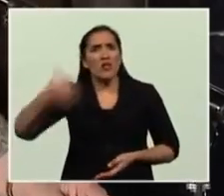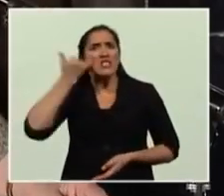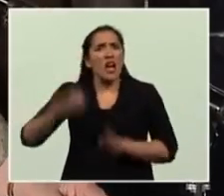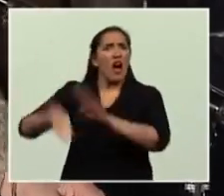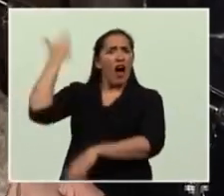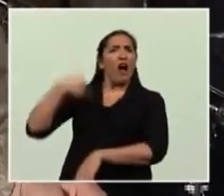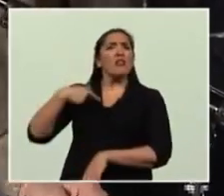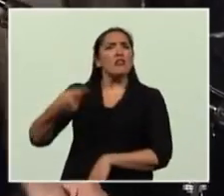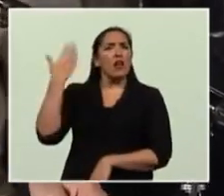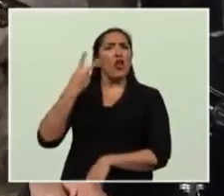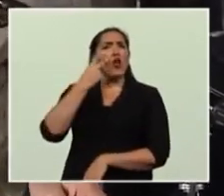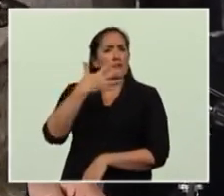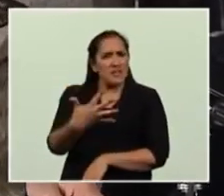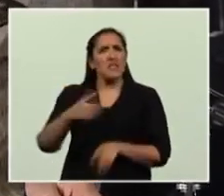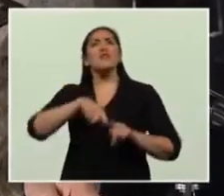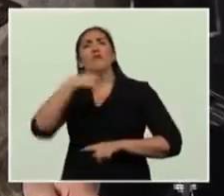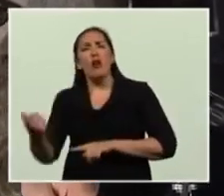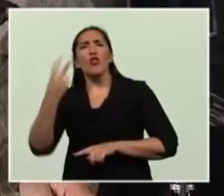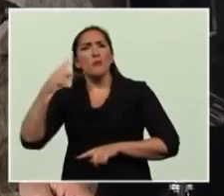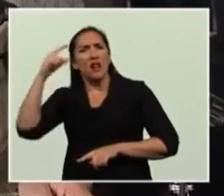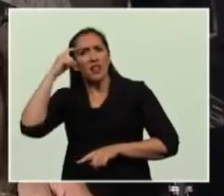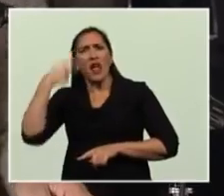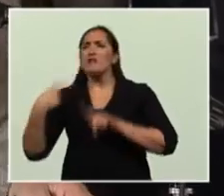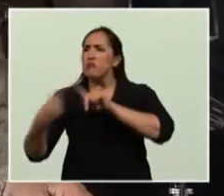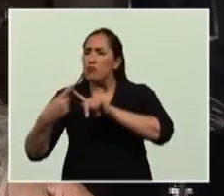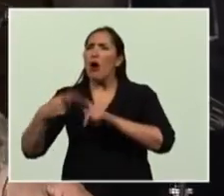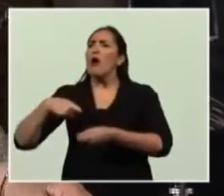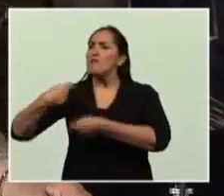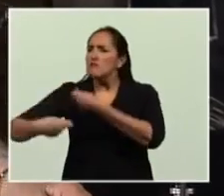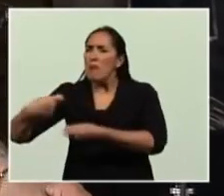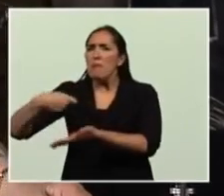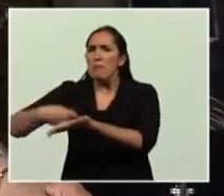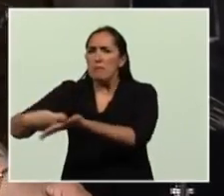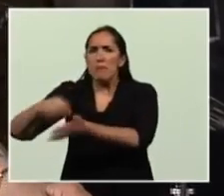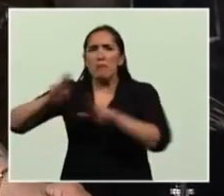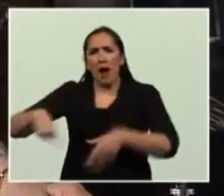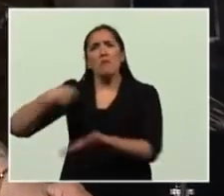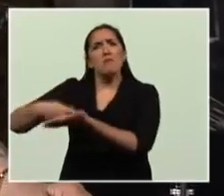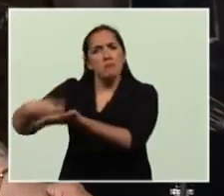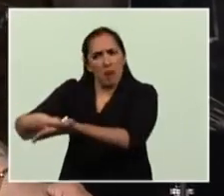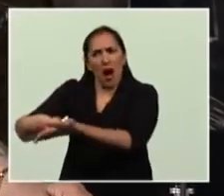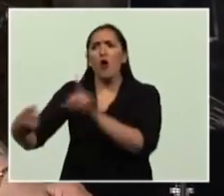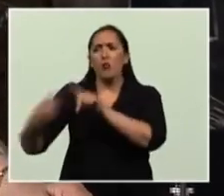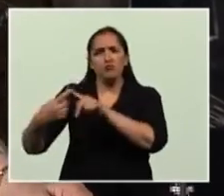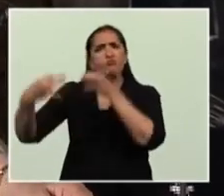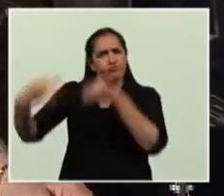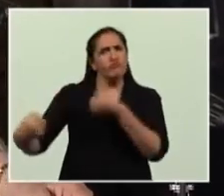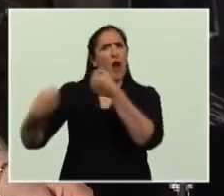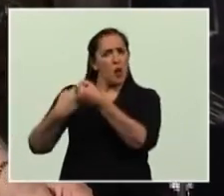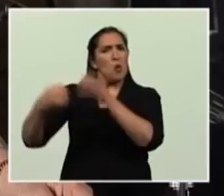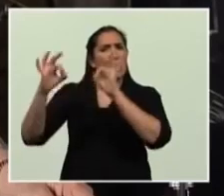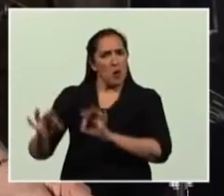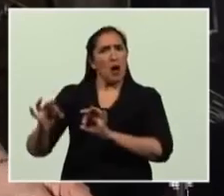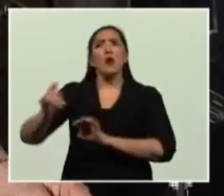2005 y en el año 2010 en la reestructuración que generó la mayor